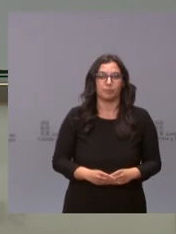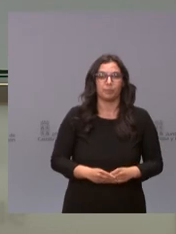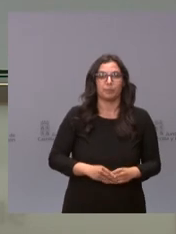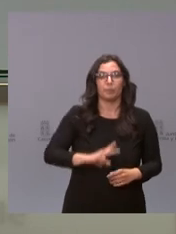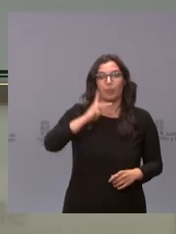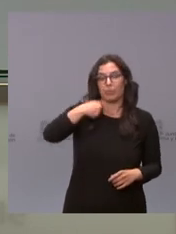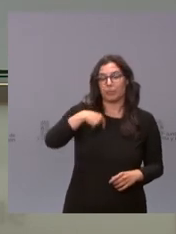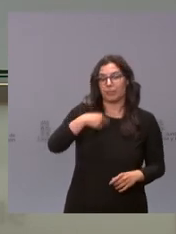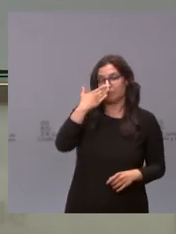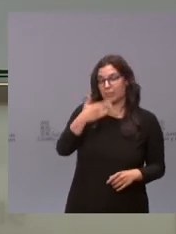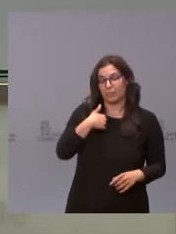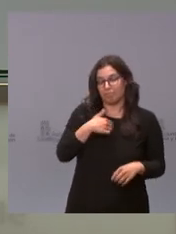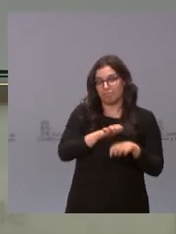que